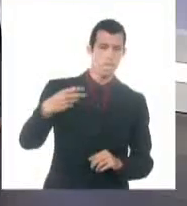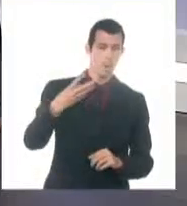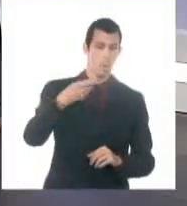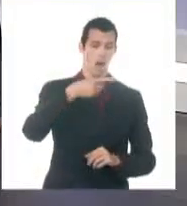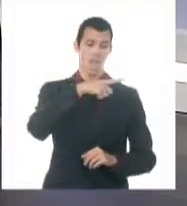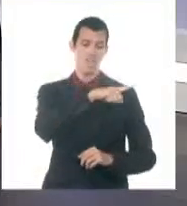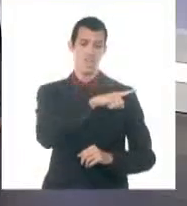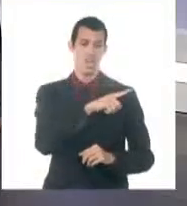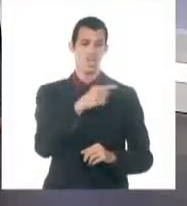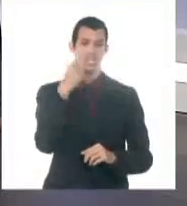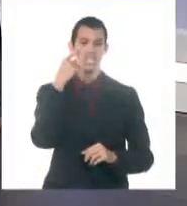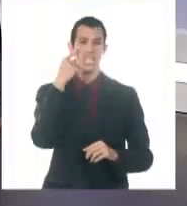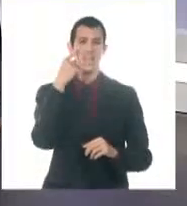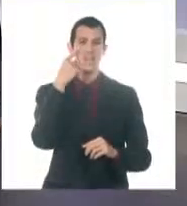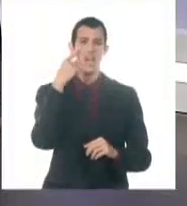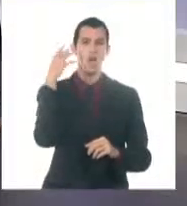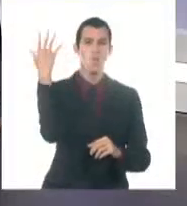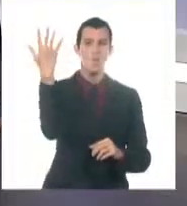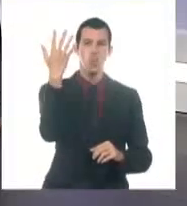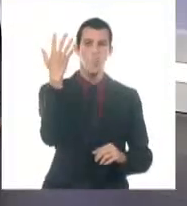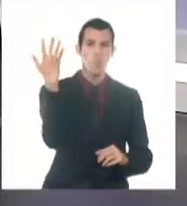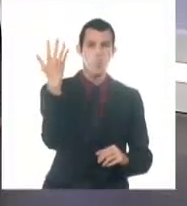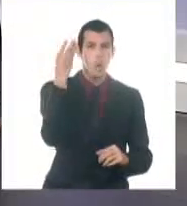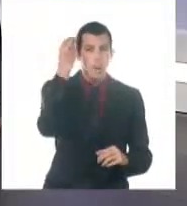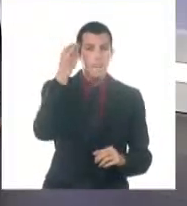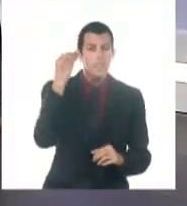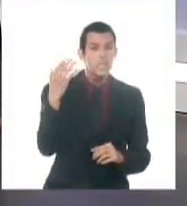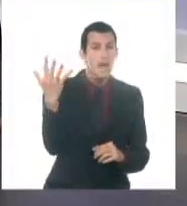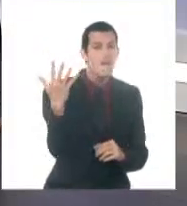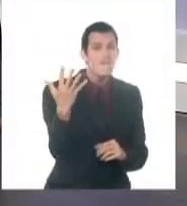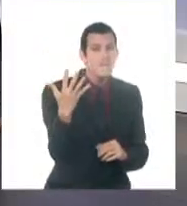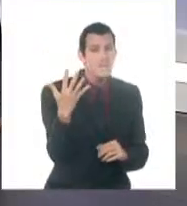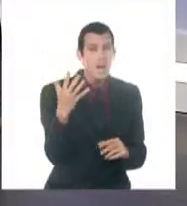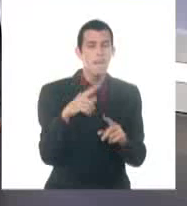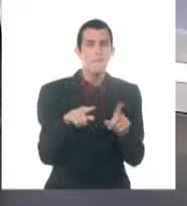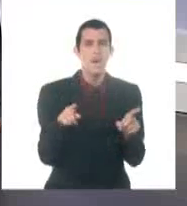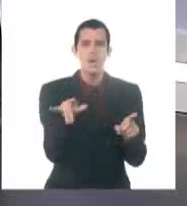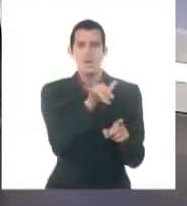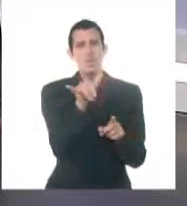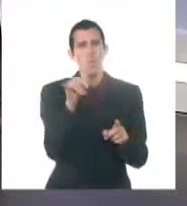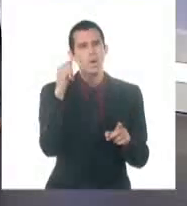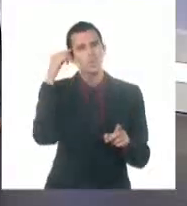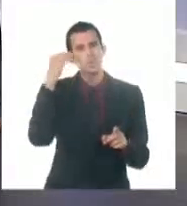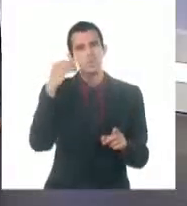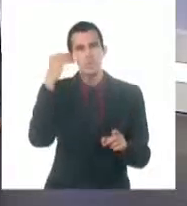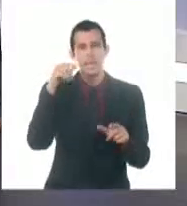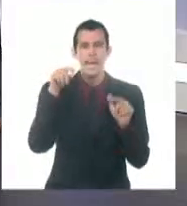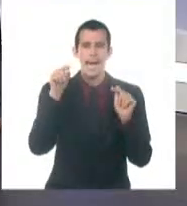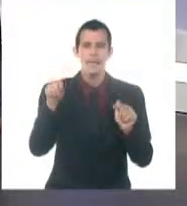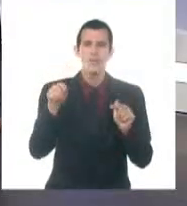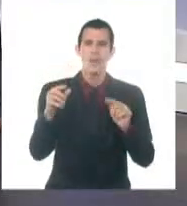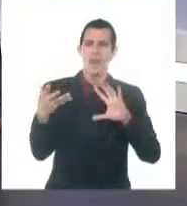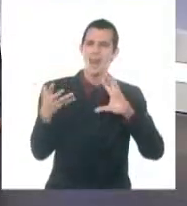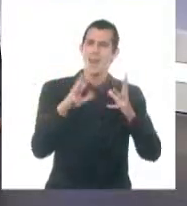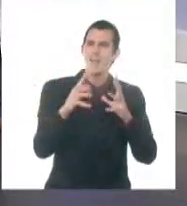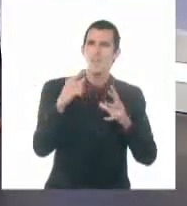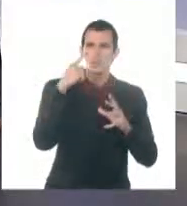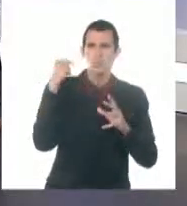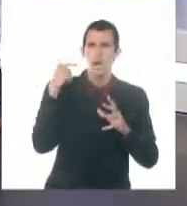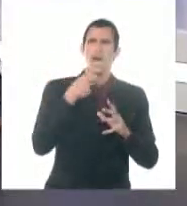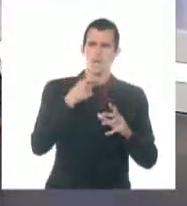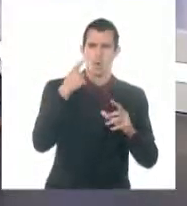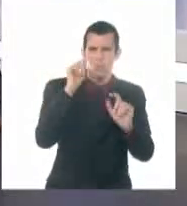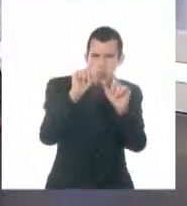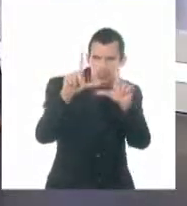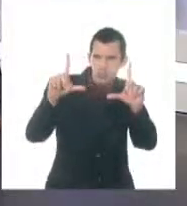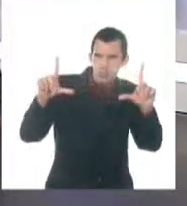Tiene ciertas características que lo diferencian de lo que estamos acostumbrados a ver en nuestra área, pero sobre todo que es un organismo que, como podemos ver en esta imagen, que nos salimos